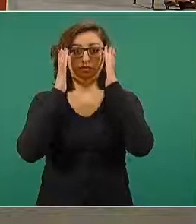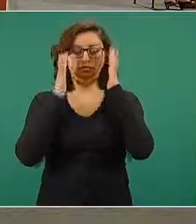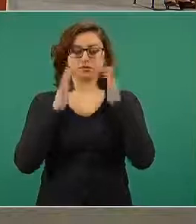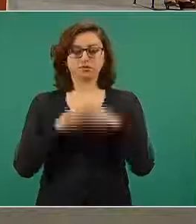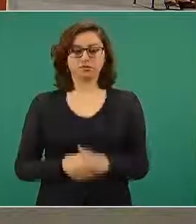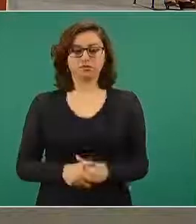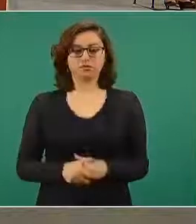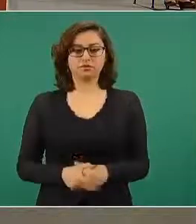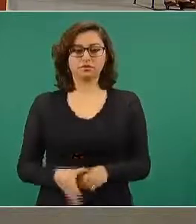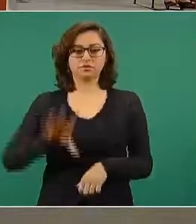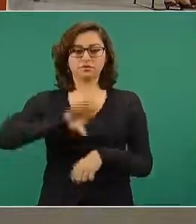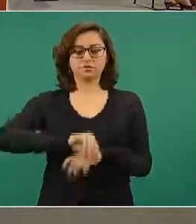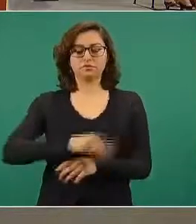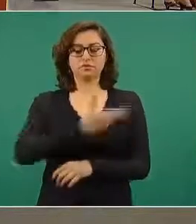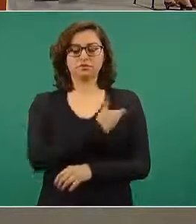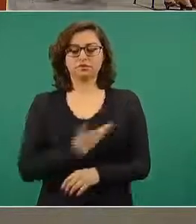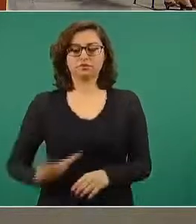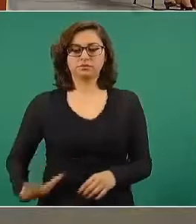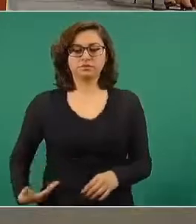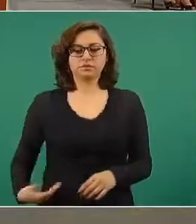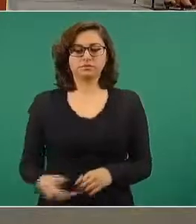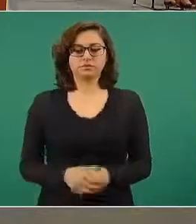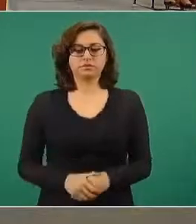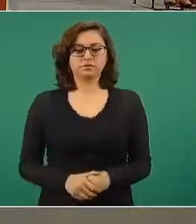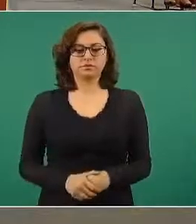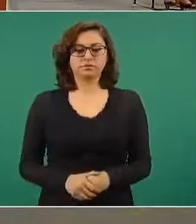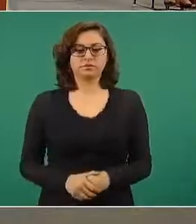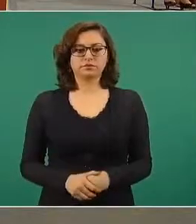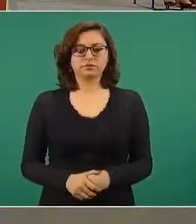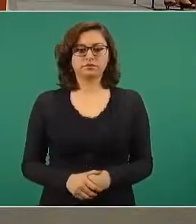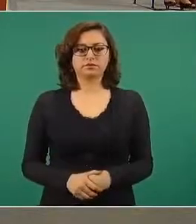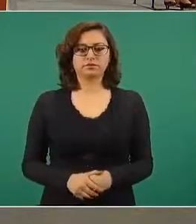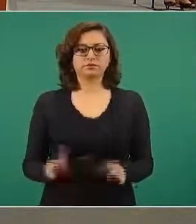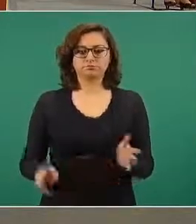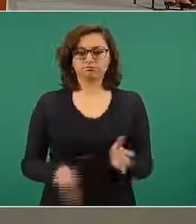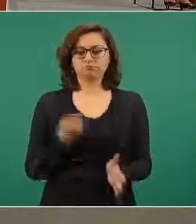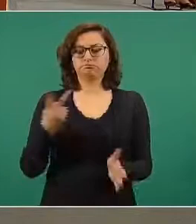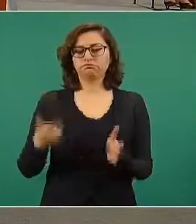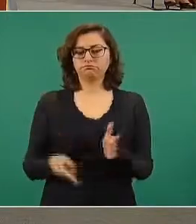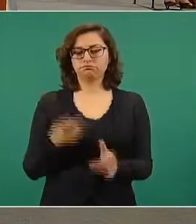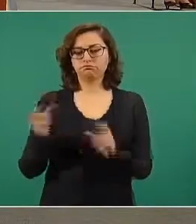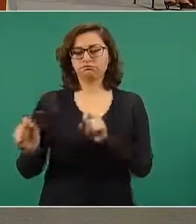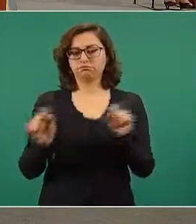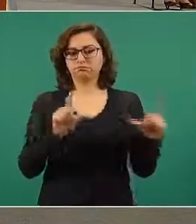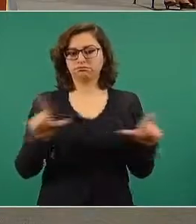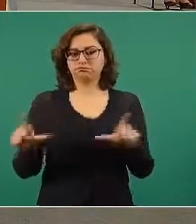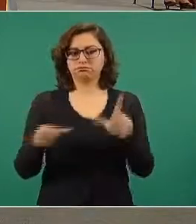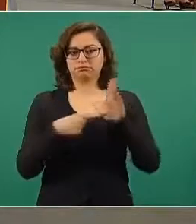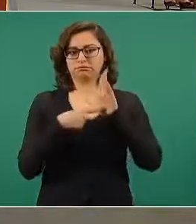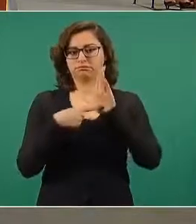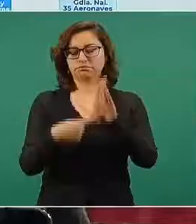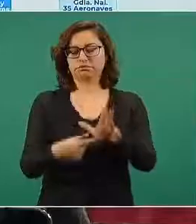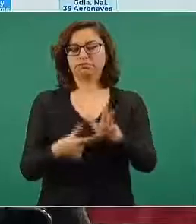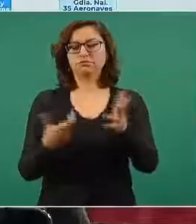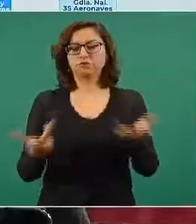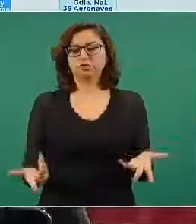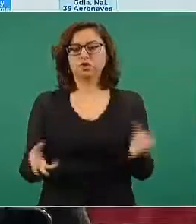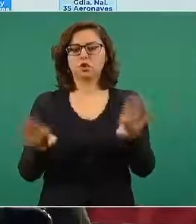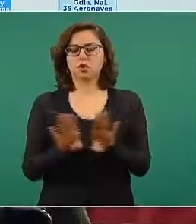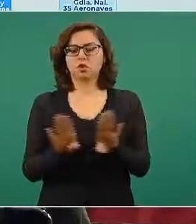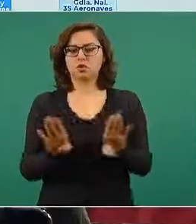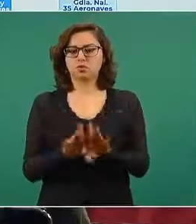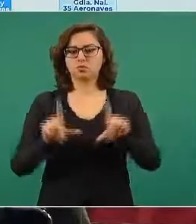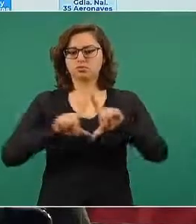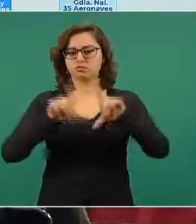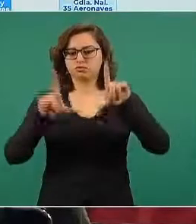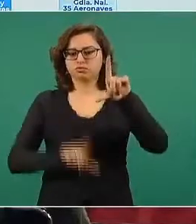Su permiso, señor presidente, como todas las veces, la que sigue, por favor, iniciamos con los efectivos desplegados en el